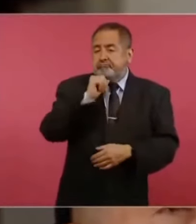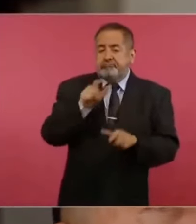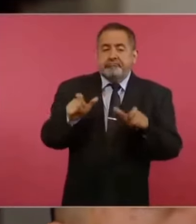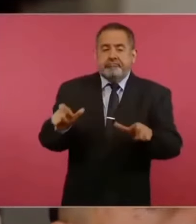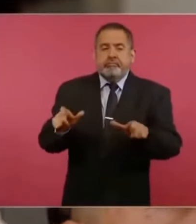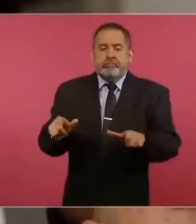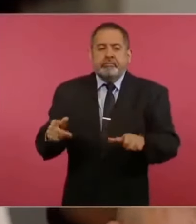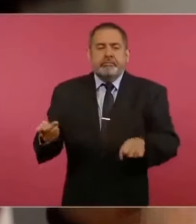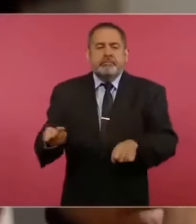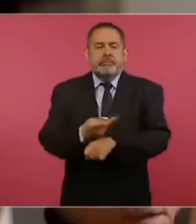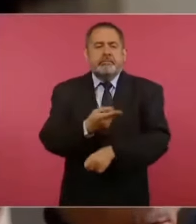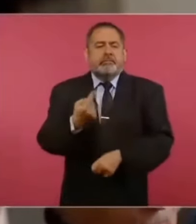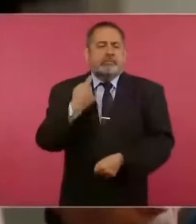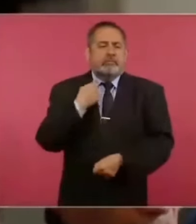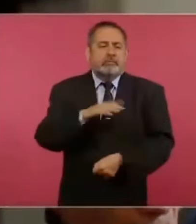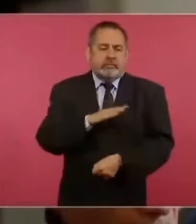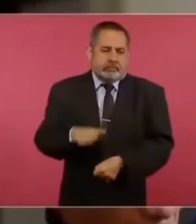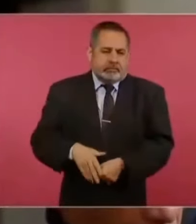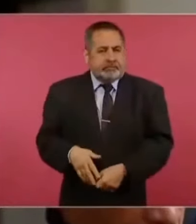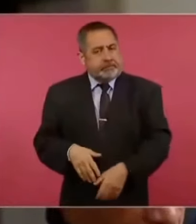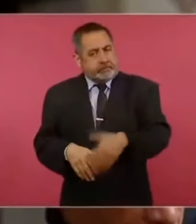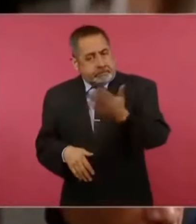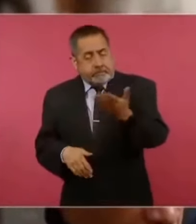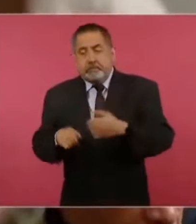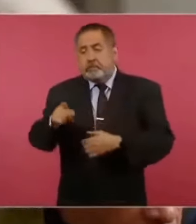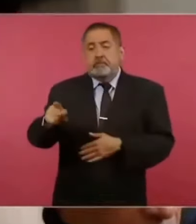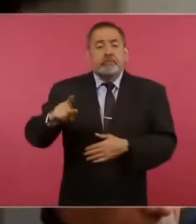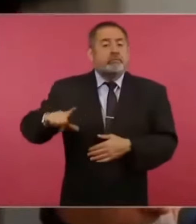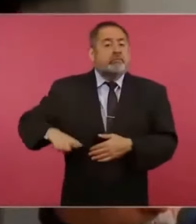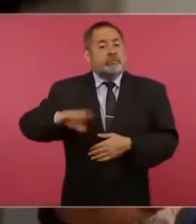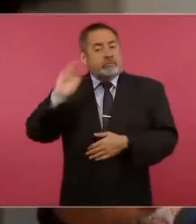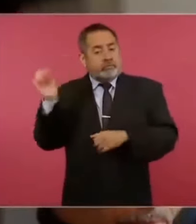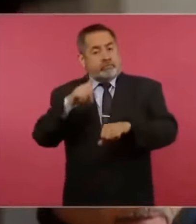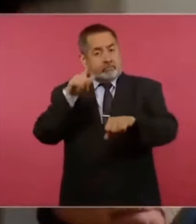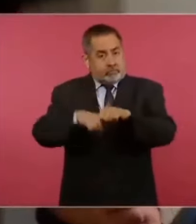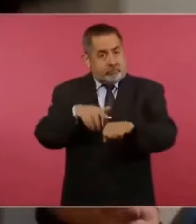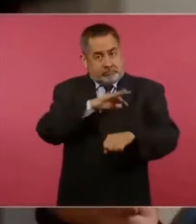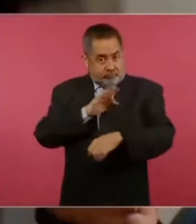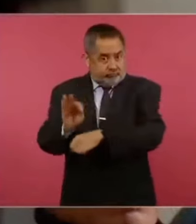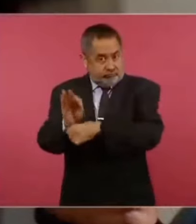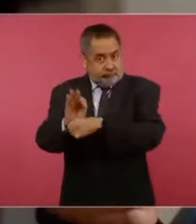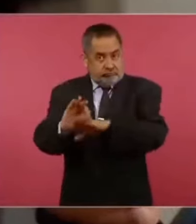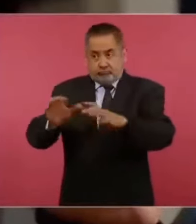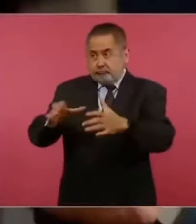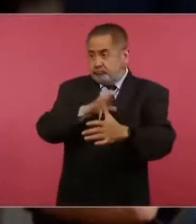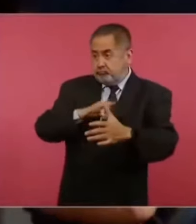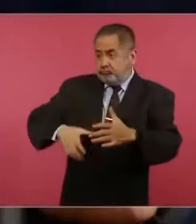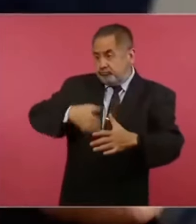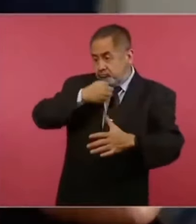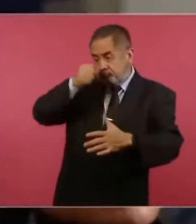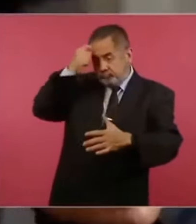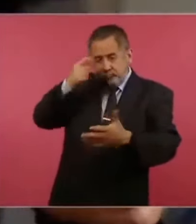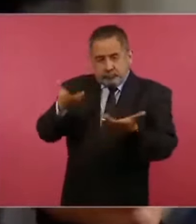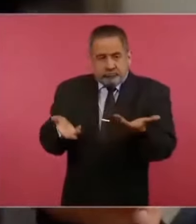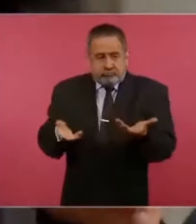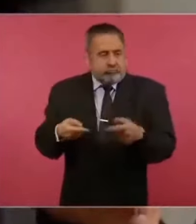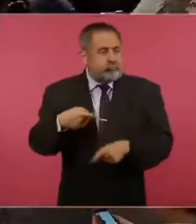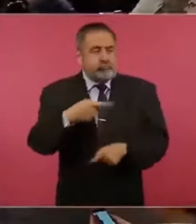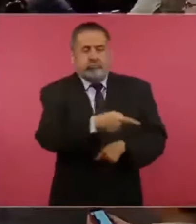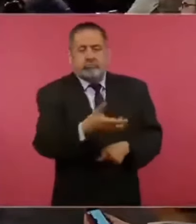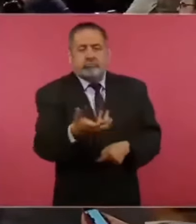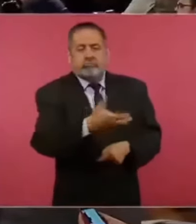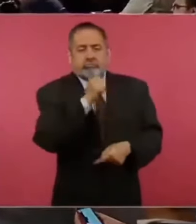federal considera que sí podría hacerse cargo de los candidatos locales de Guanajuato después de lo sucedido y qué opina de esta presunta omisión.